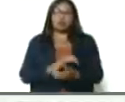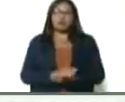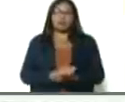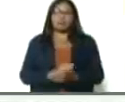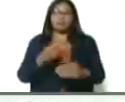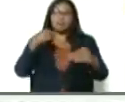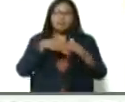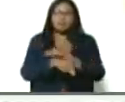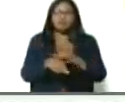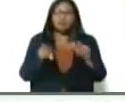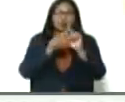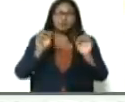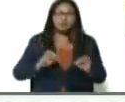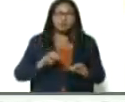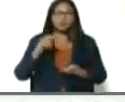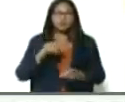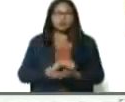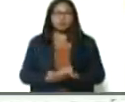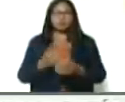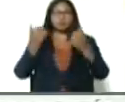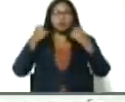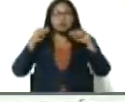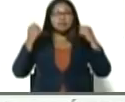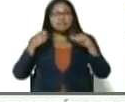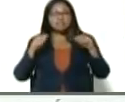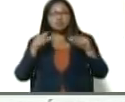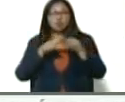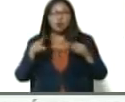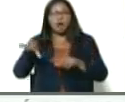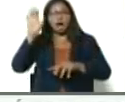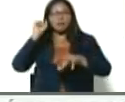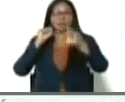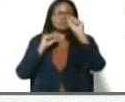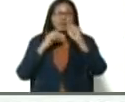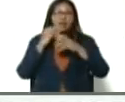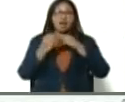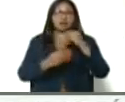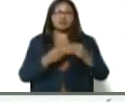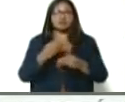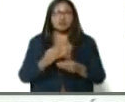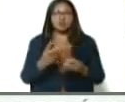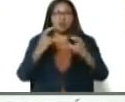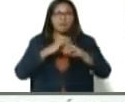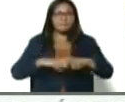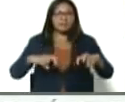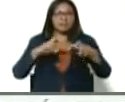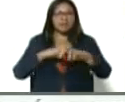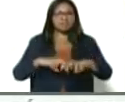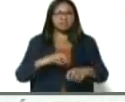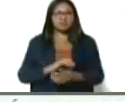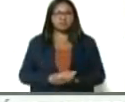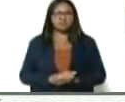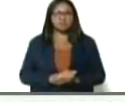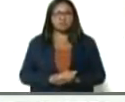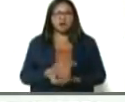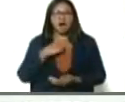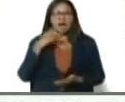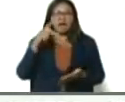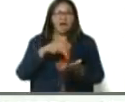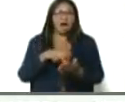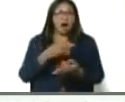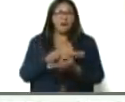adentro donde además se da el ejercicio del aprender haciendo la investigación. Aquí ha habido un